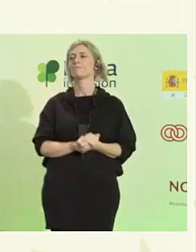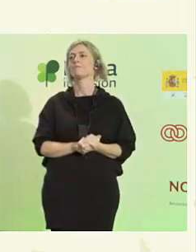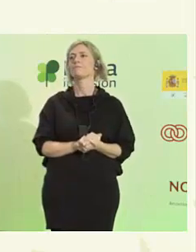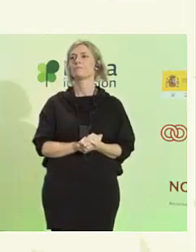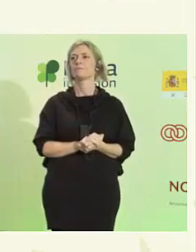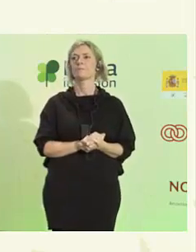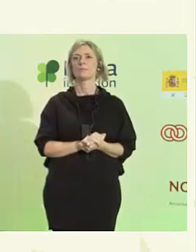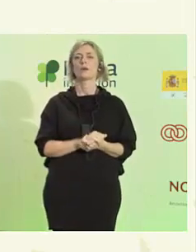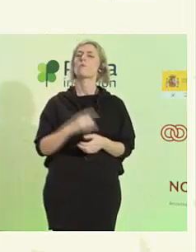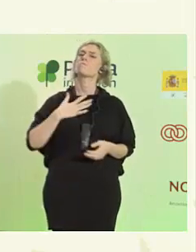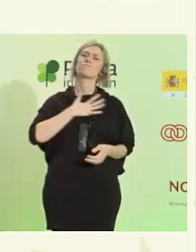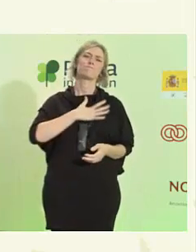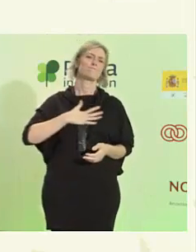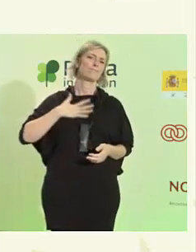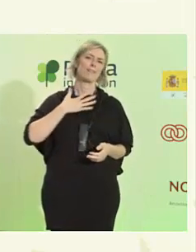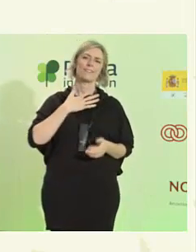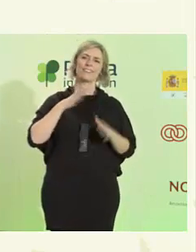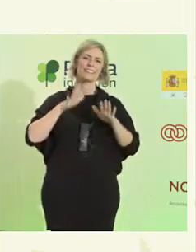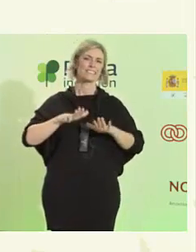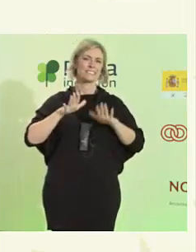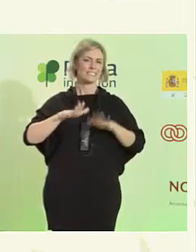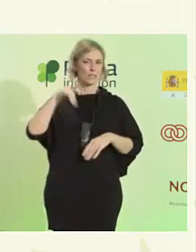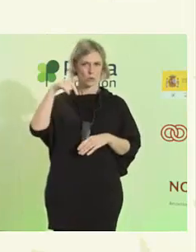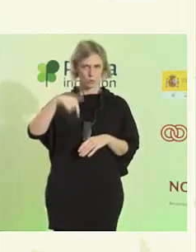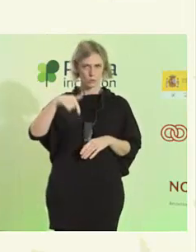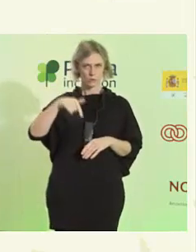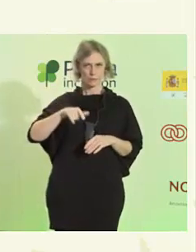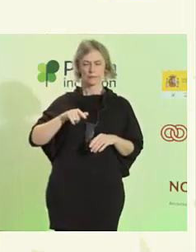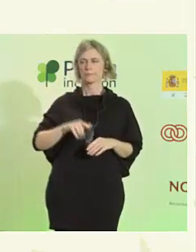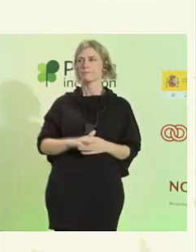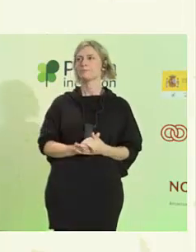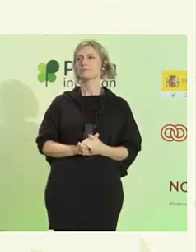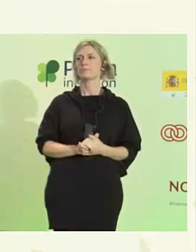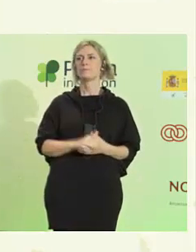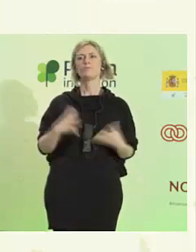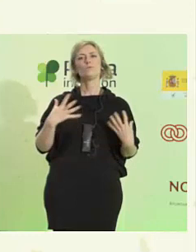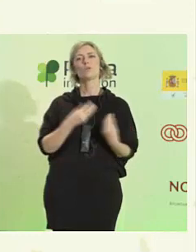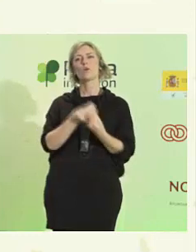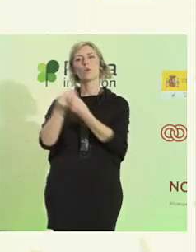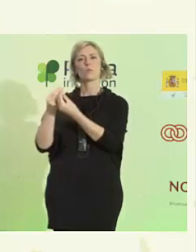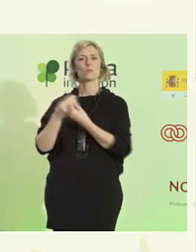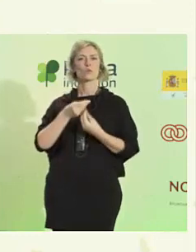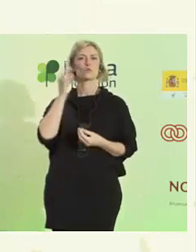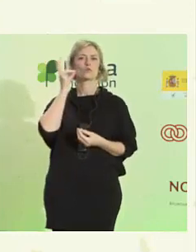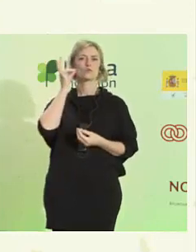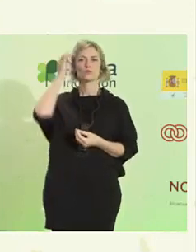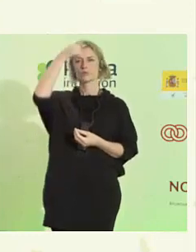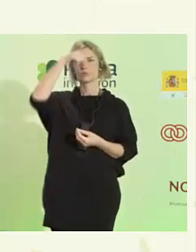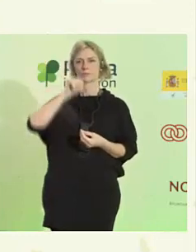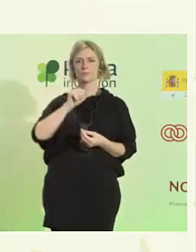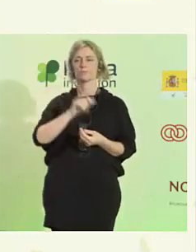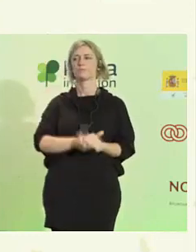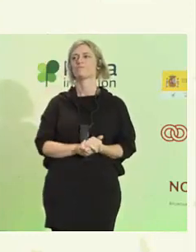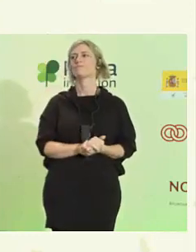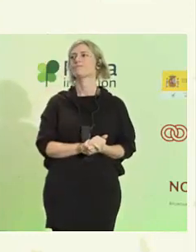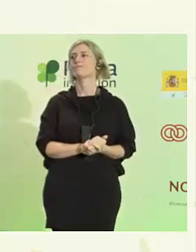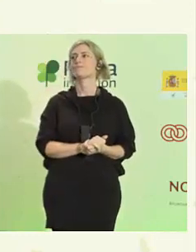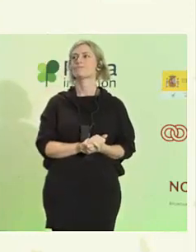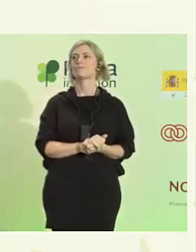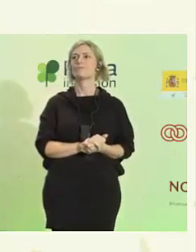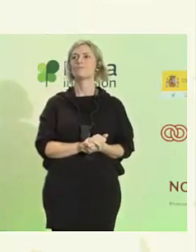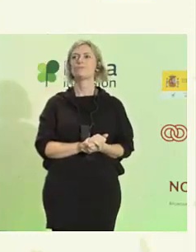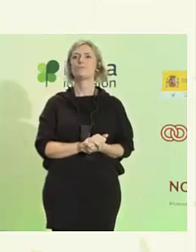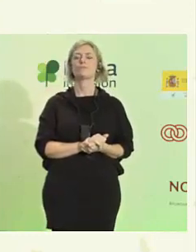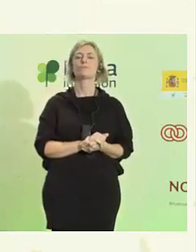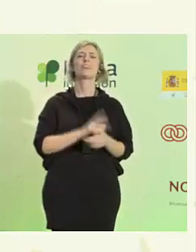Es para mí un placer estar aquí con vosotros y con vosotras. El título de mi